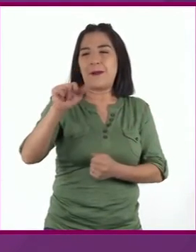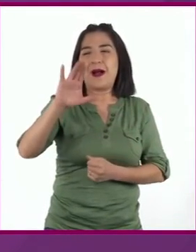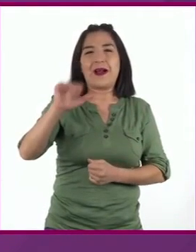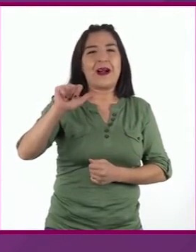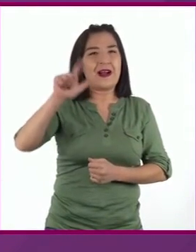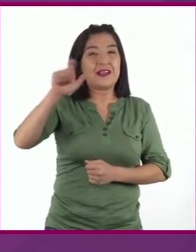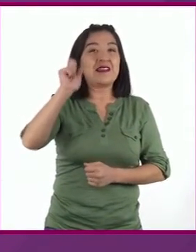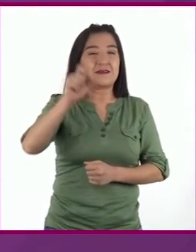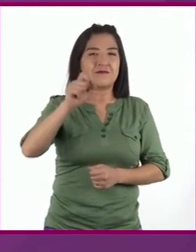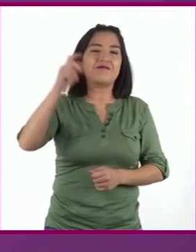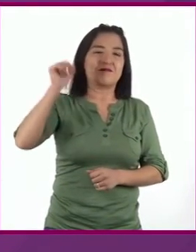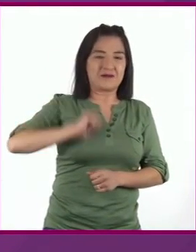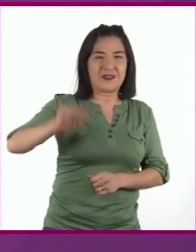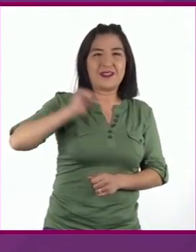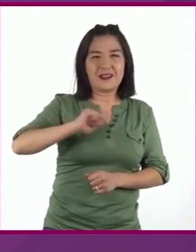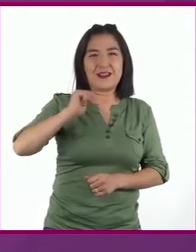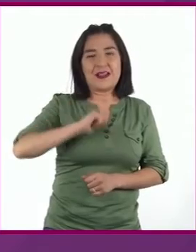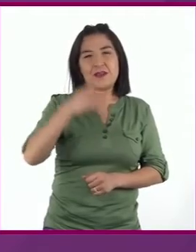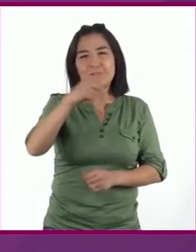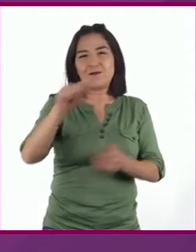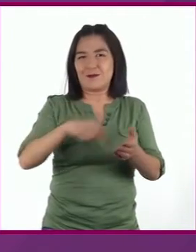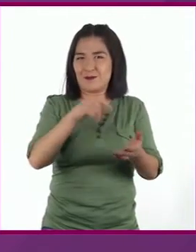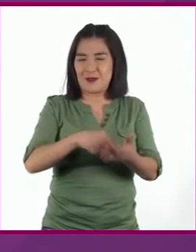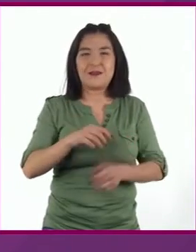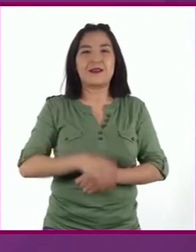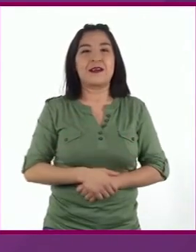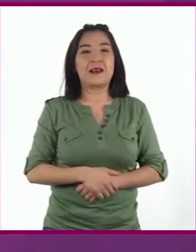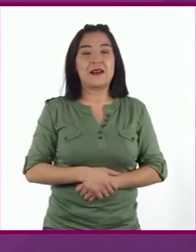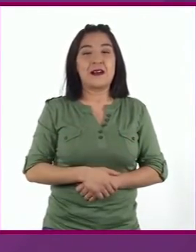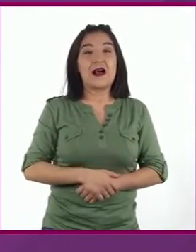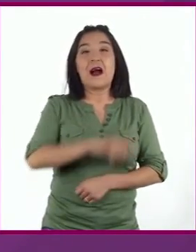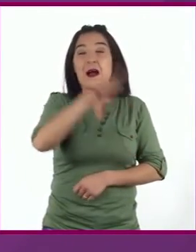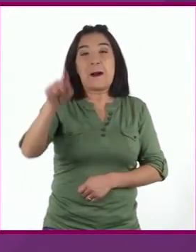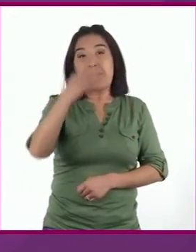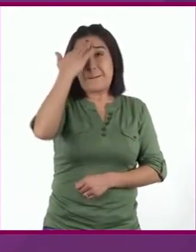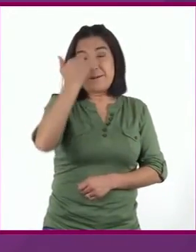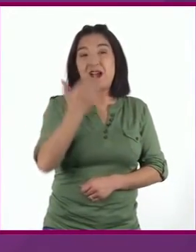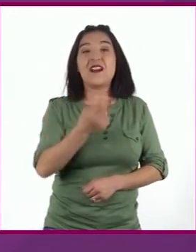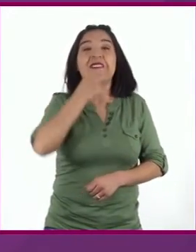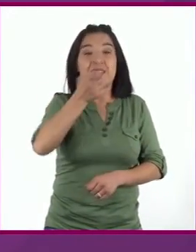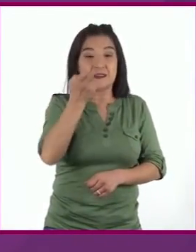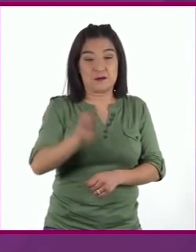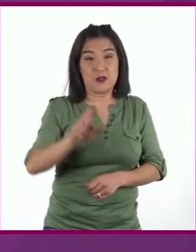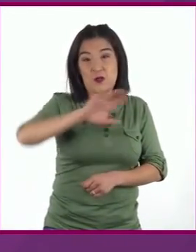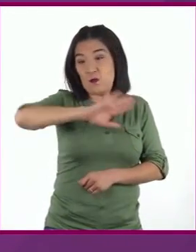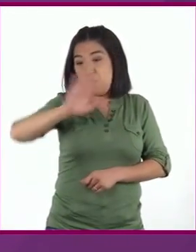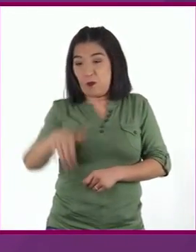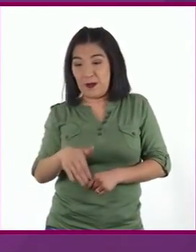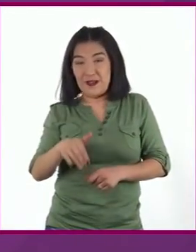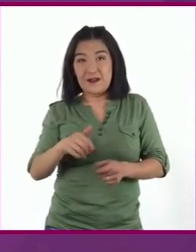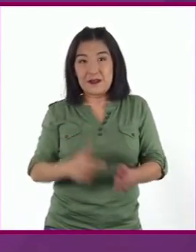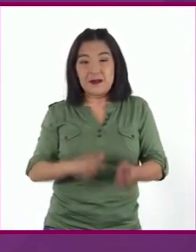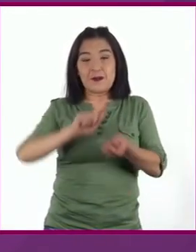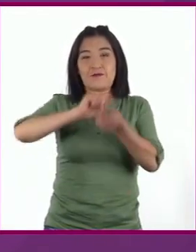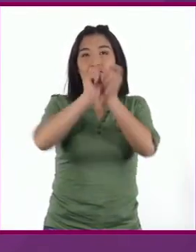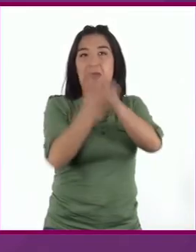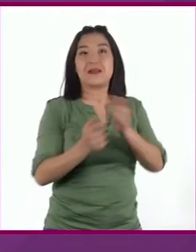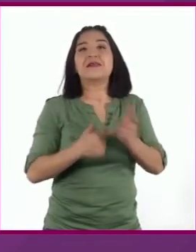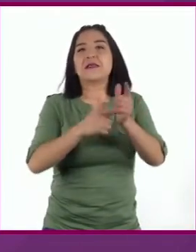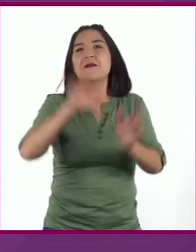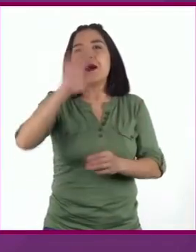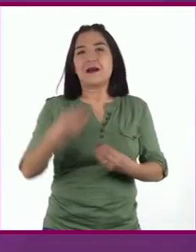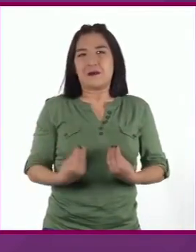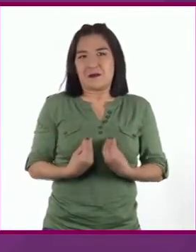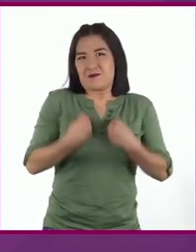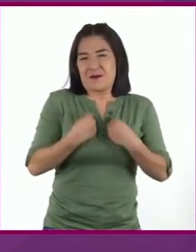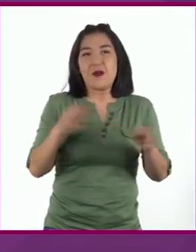gobernante más importante de Palenque Y como según los mayas, la vida continuaba después de la muerte Enterraban a sus muertos